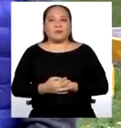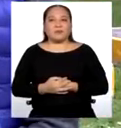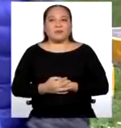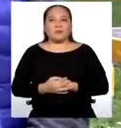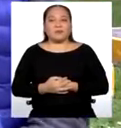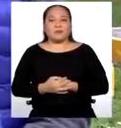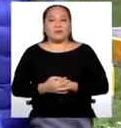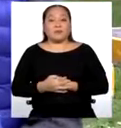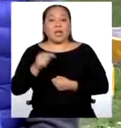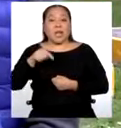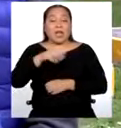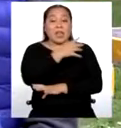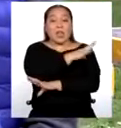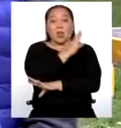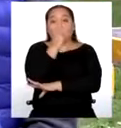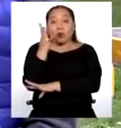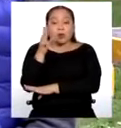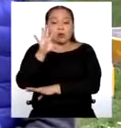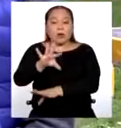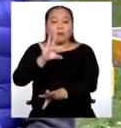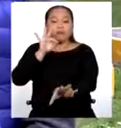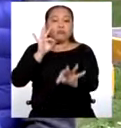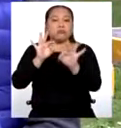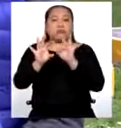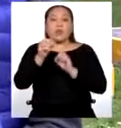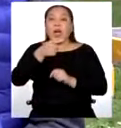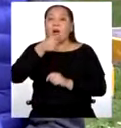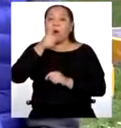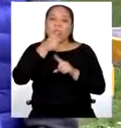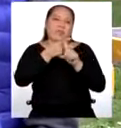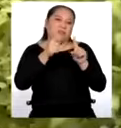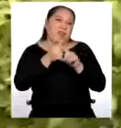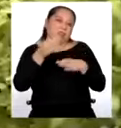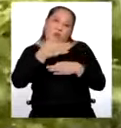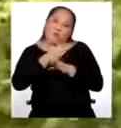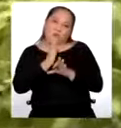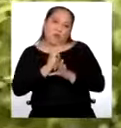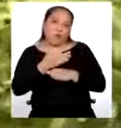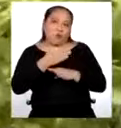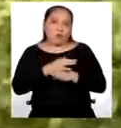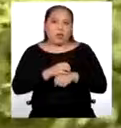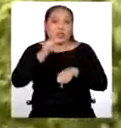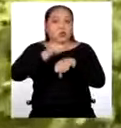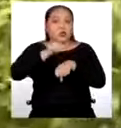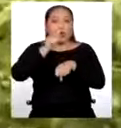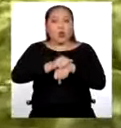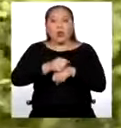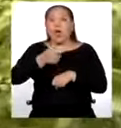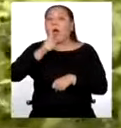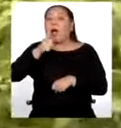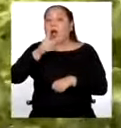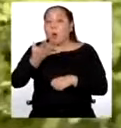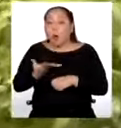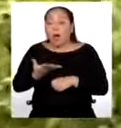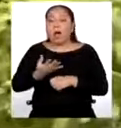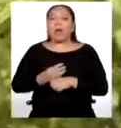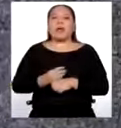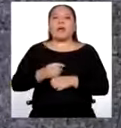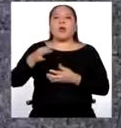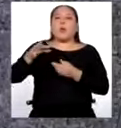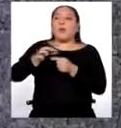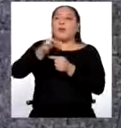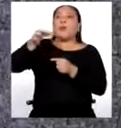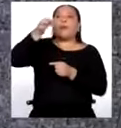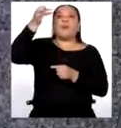Bueno, en la naturaleza encontramos al agua en diferentes estados, ¿no? Sólido, líquido y gaseoso se manifiesta en la